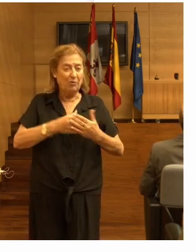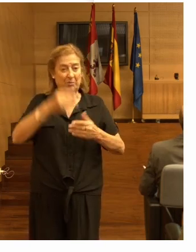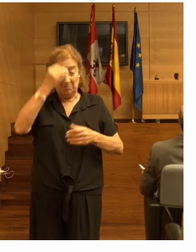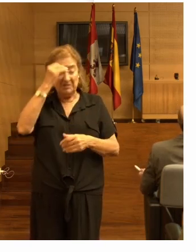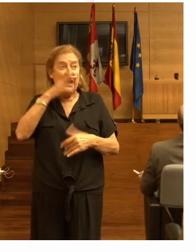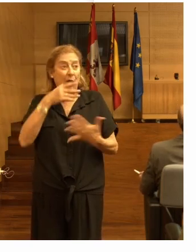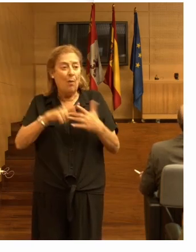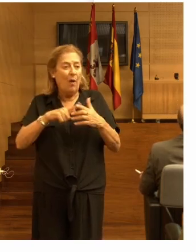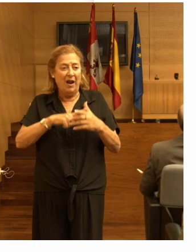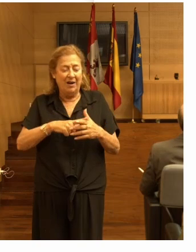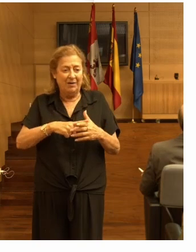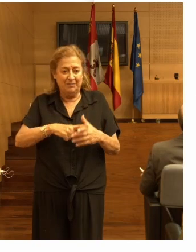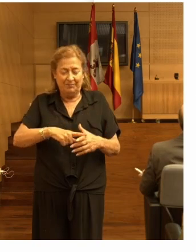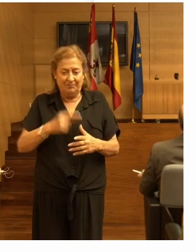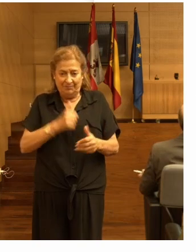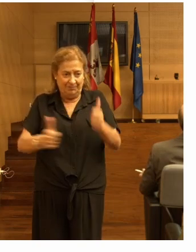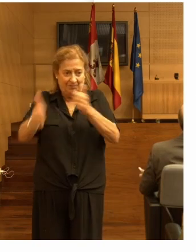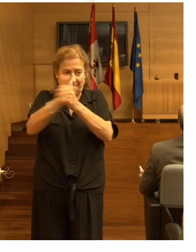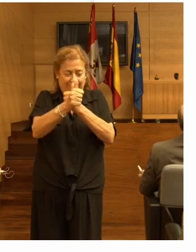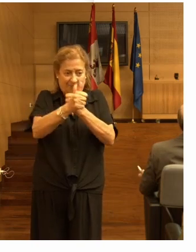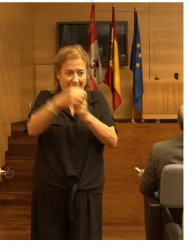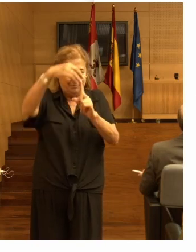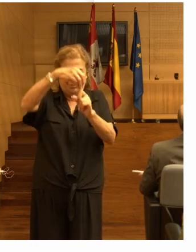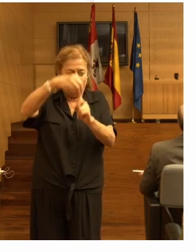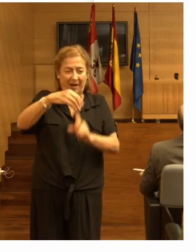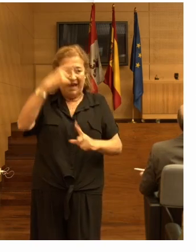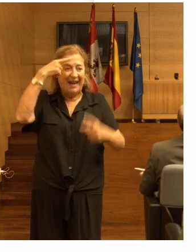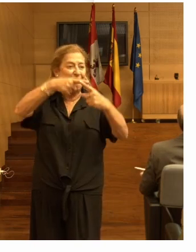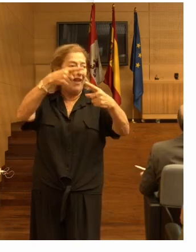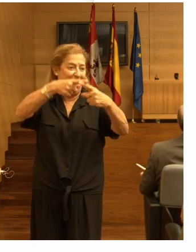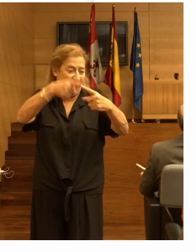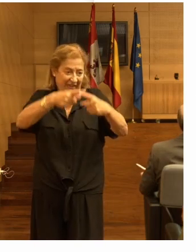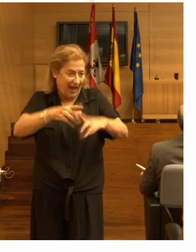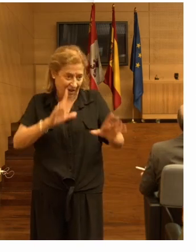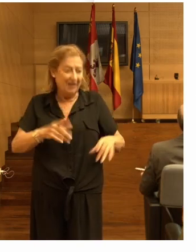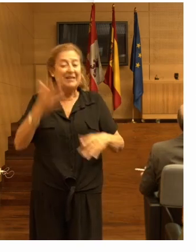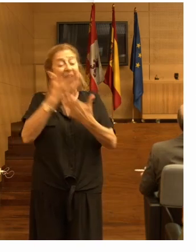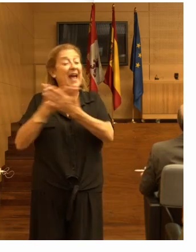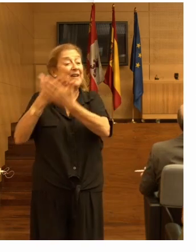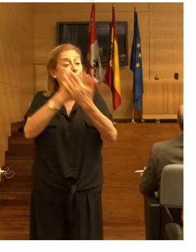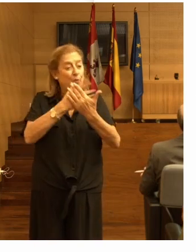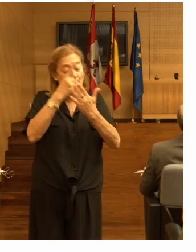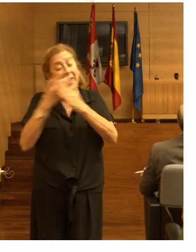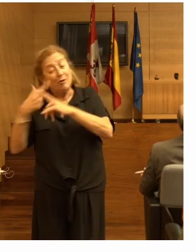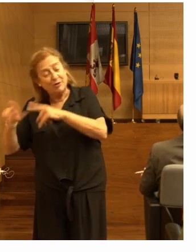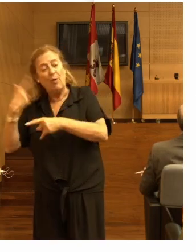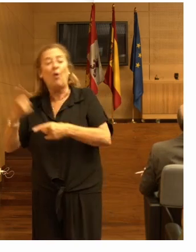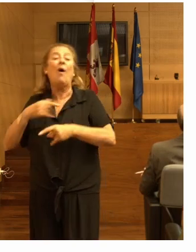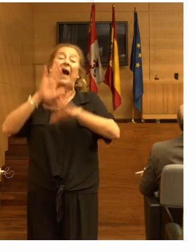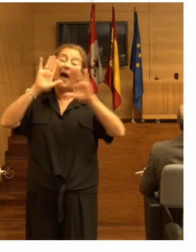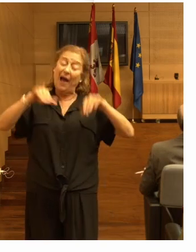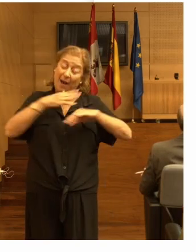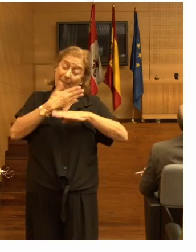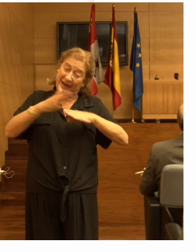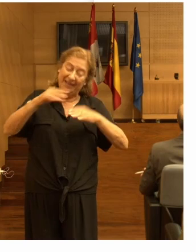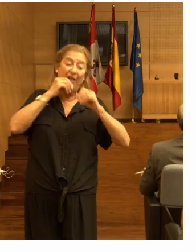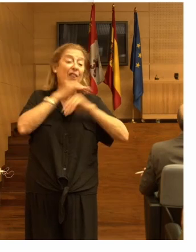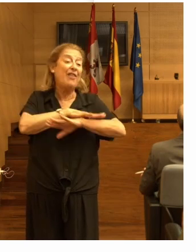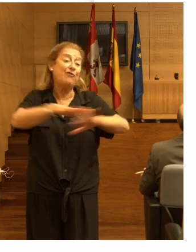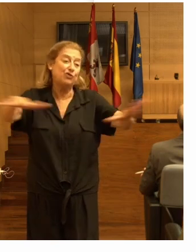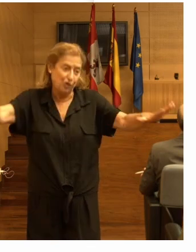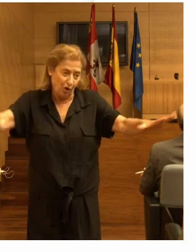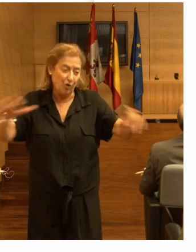pionero o de referencia. Pero una cosa es un estudio y luego está la difusión del estudio o el